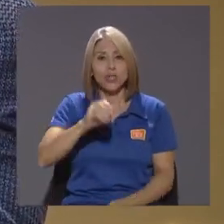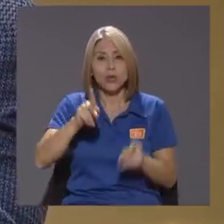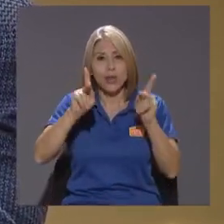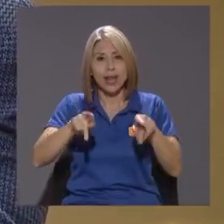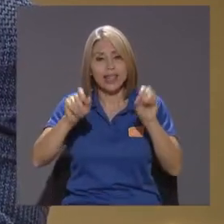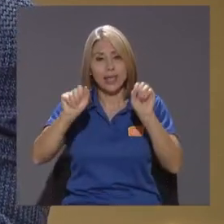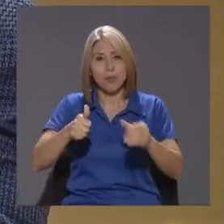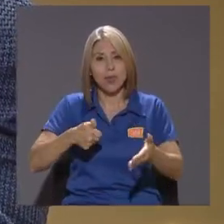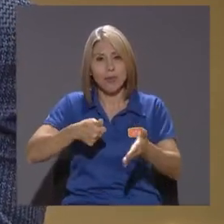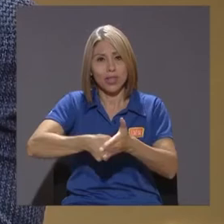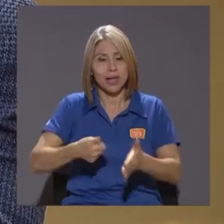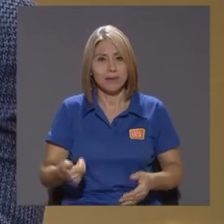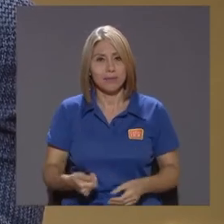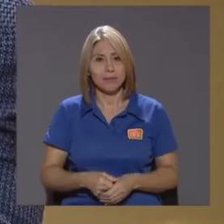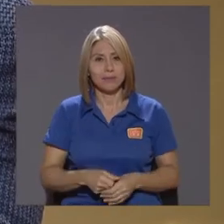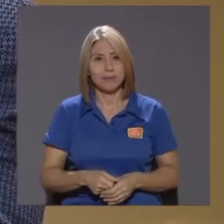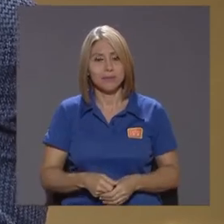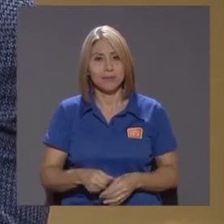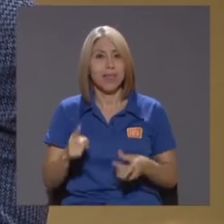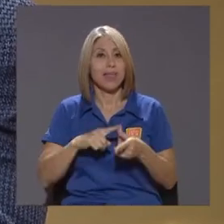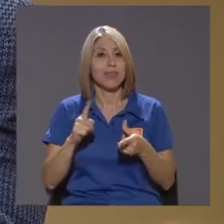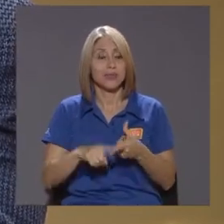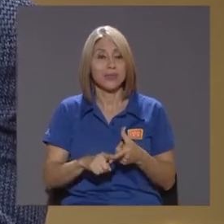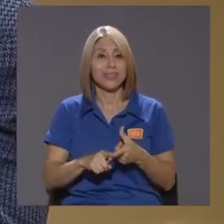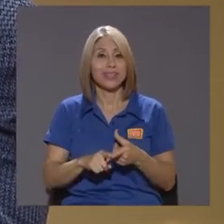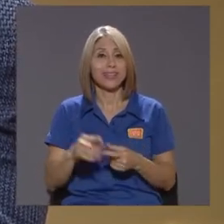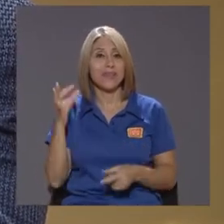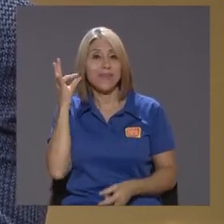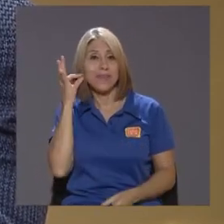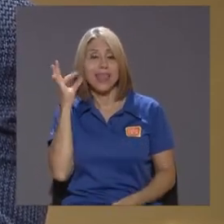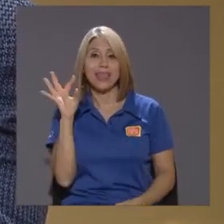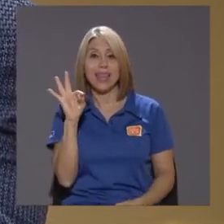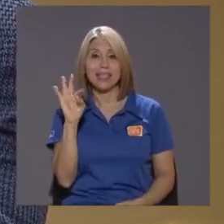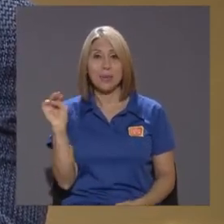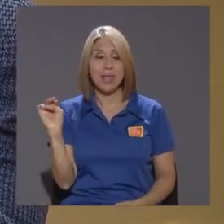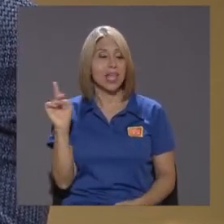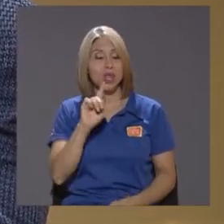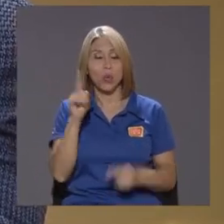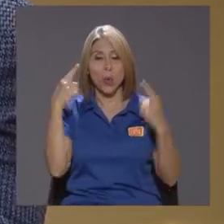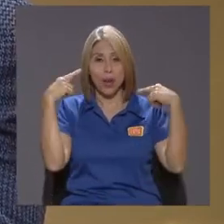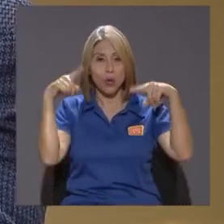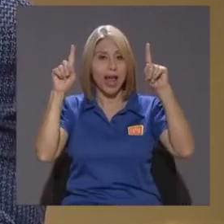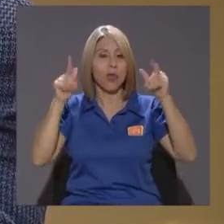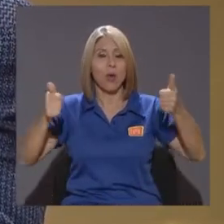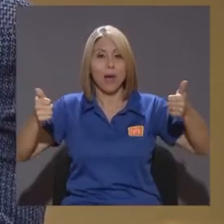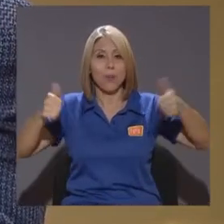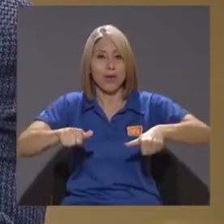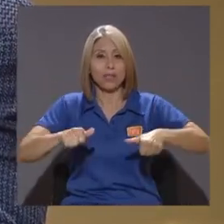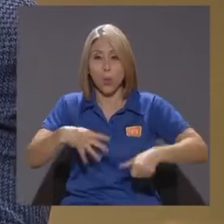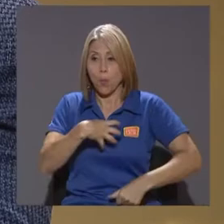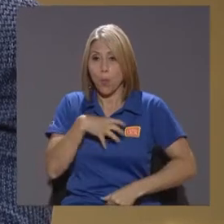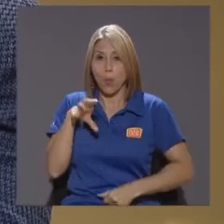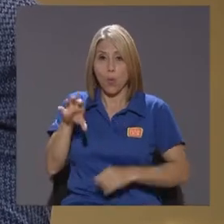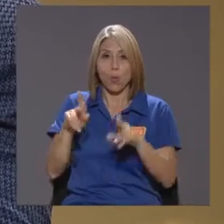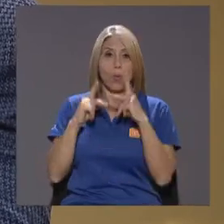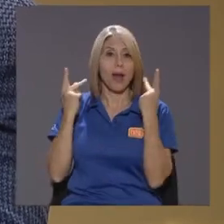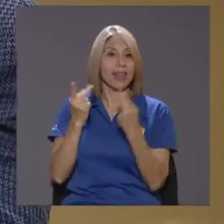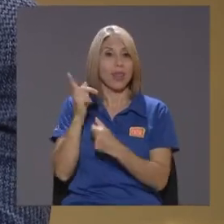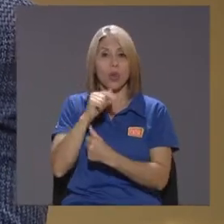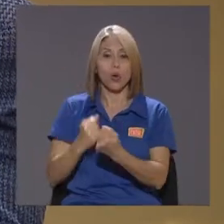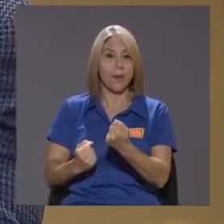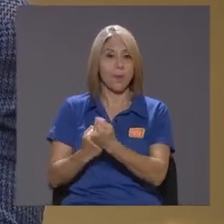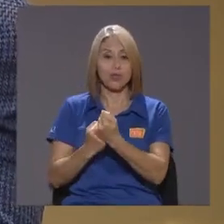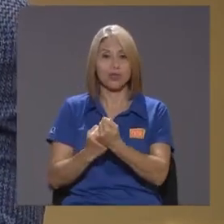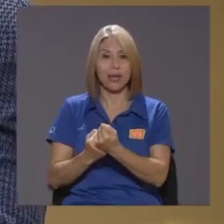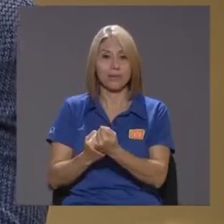De forma tal De que Ella no No ha logrado La aprobación Su propio partido No la apoya Y de